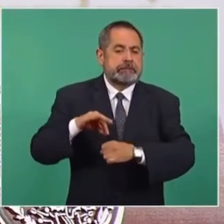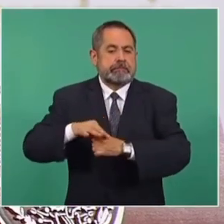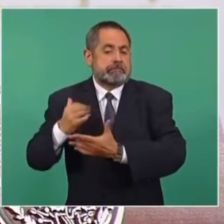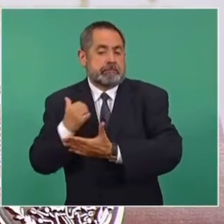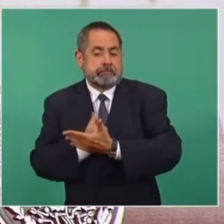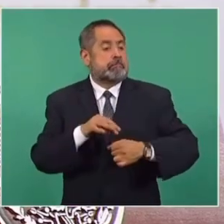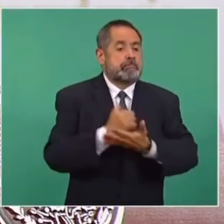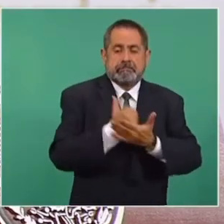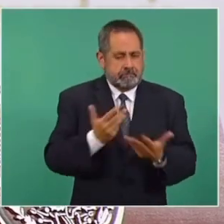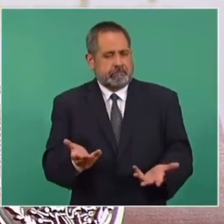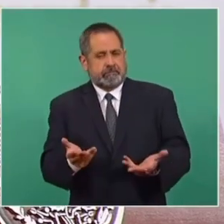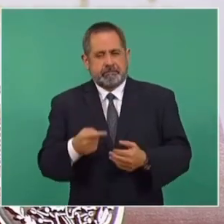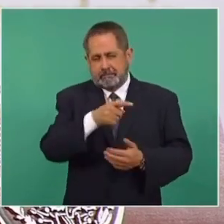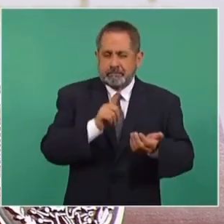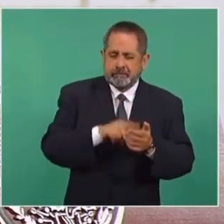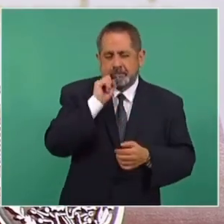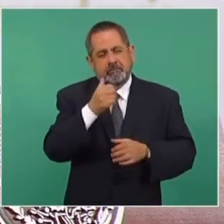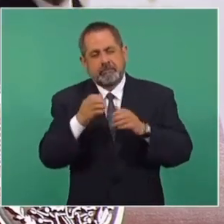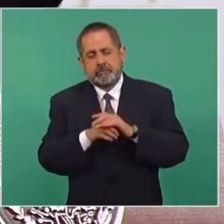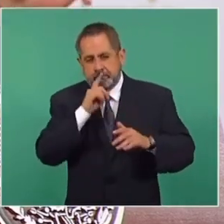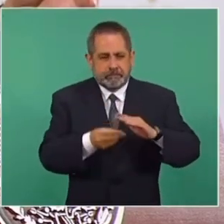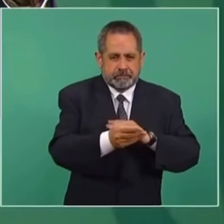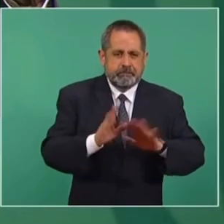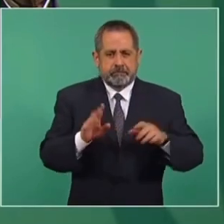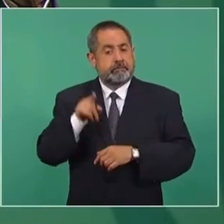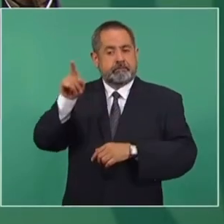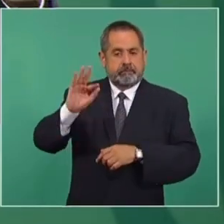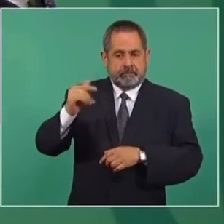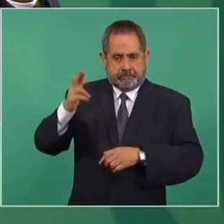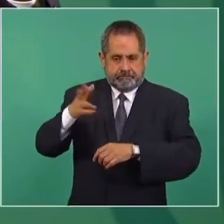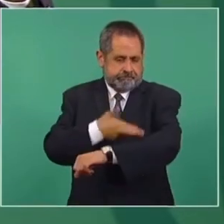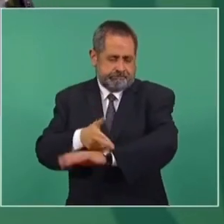Y claro, usaron otros métodos, pero eso está en la fiscalía.